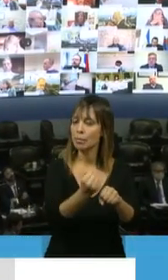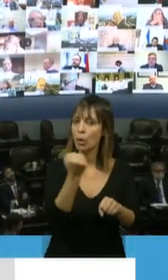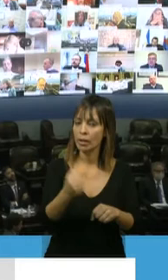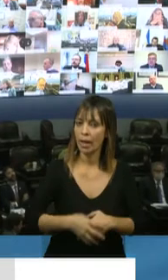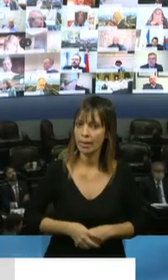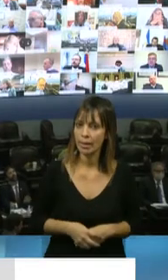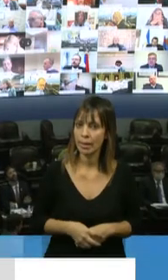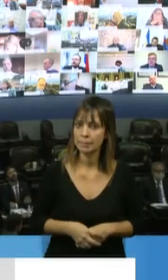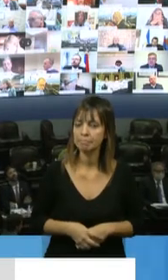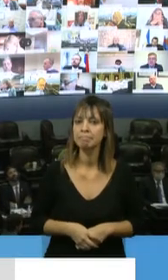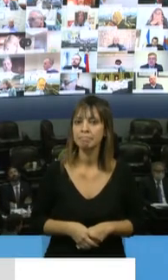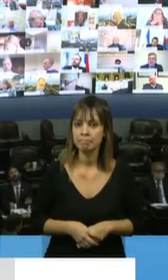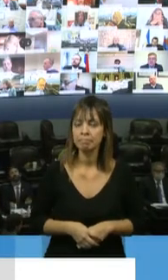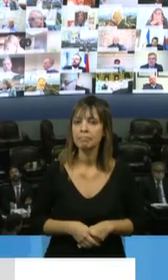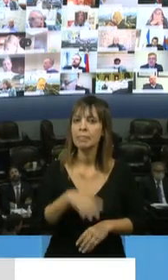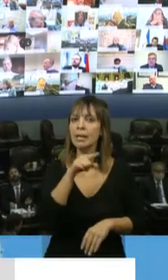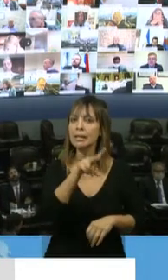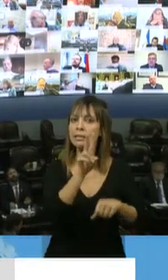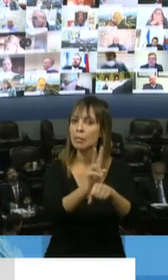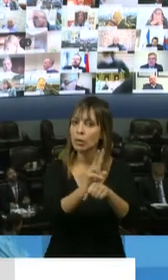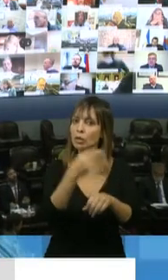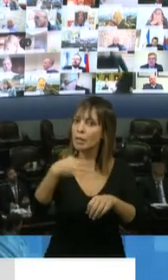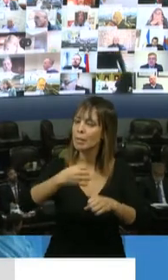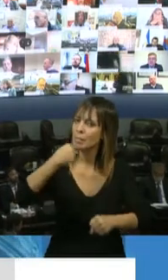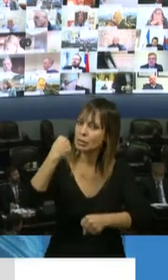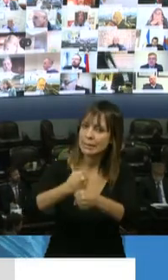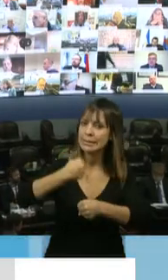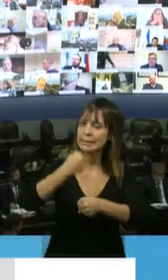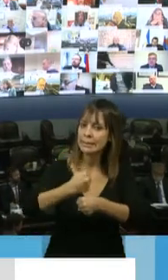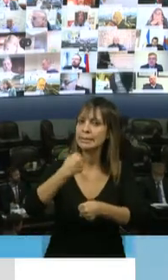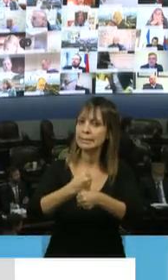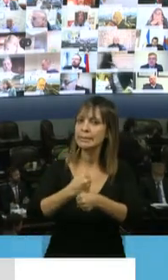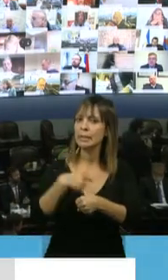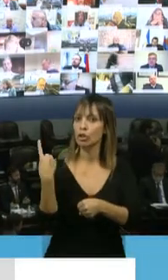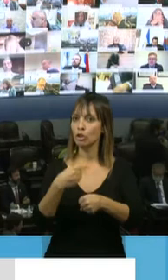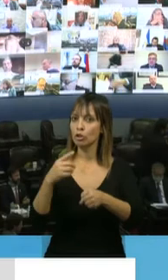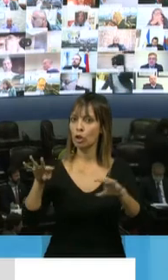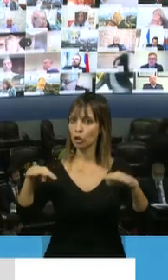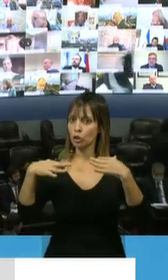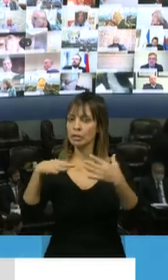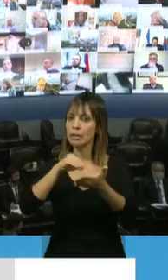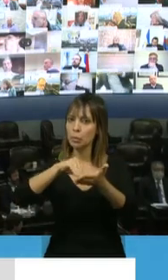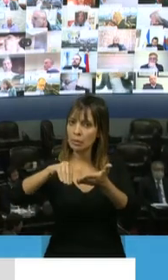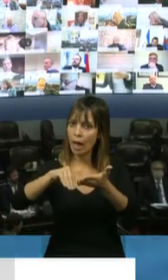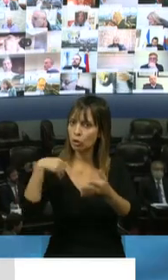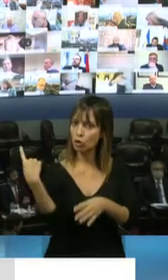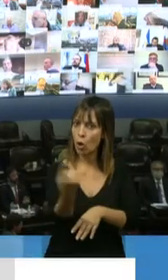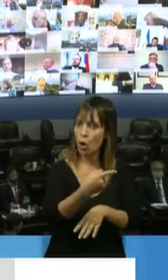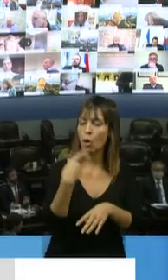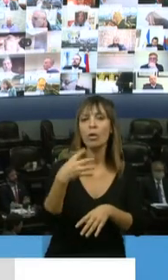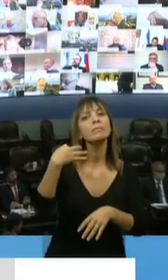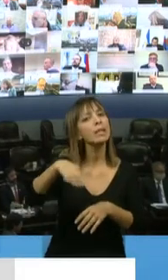viene a posteriori tenemos que trabajar intensamente desde la Cámara todos los diputados